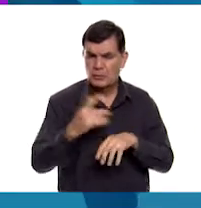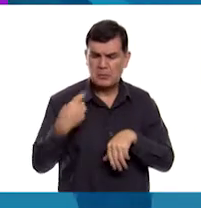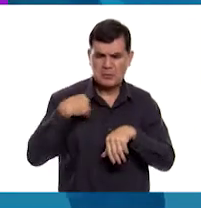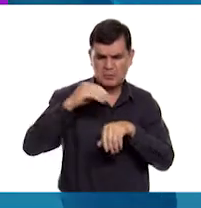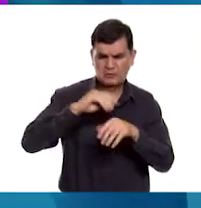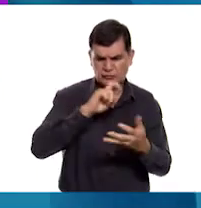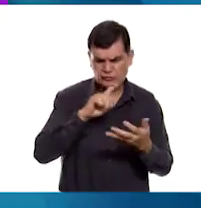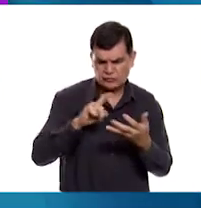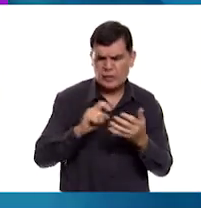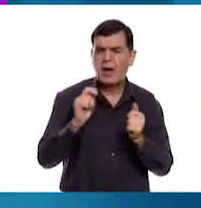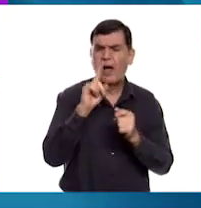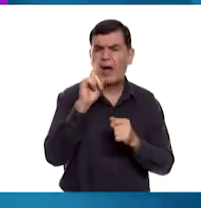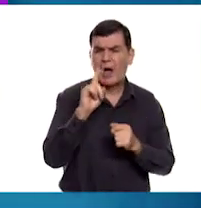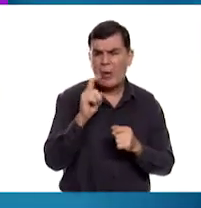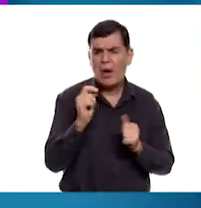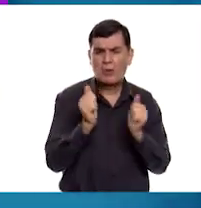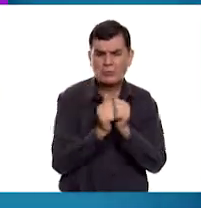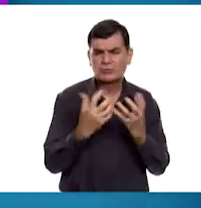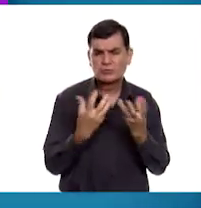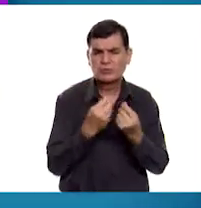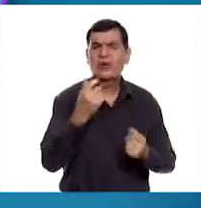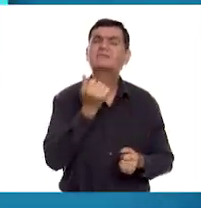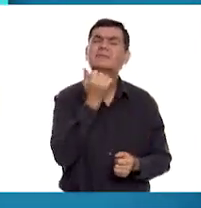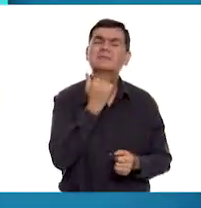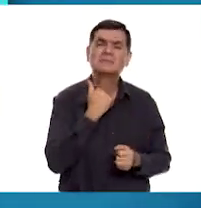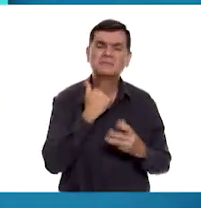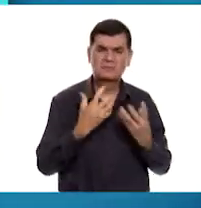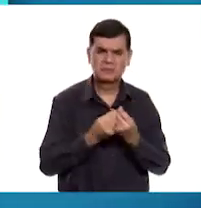aplica desinfectante a base de agua y alcohol.